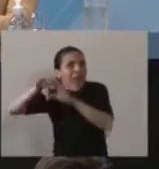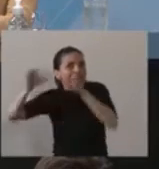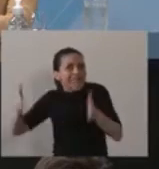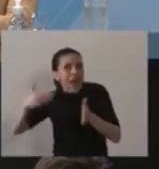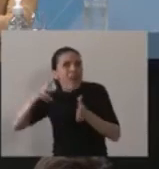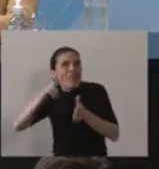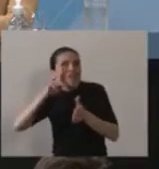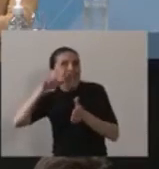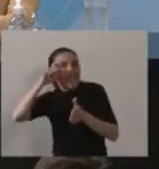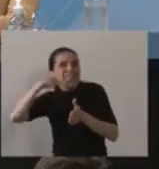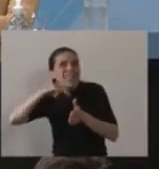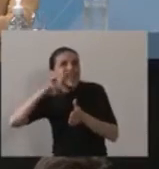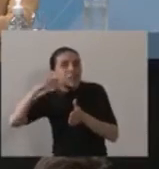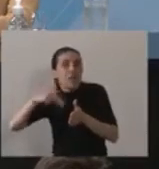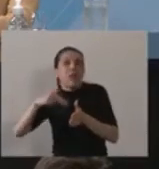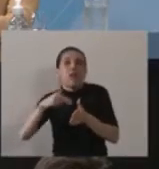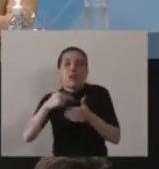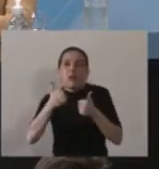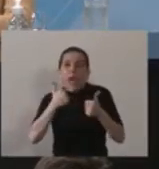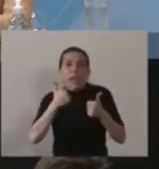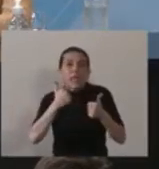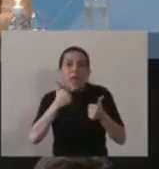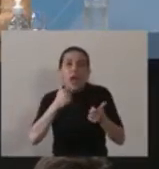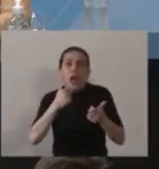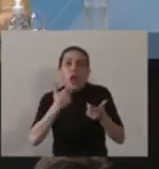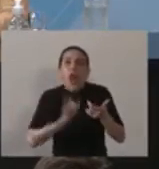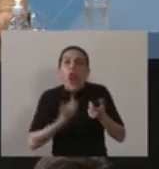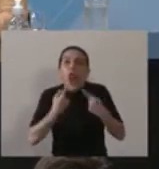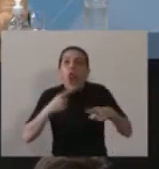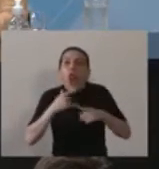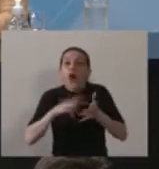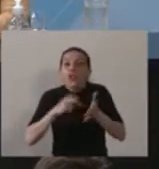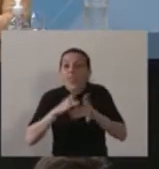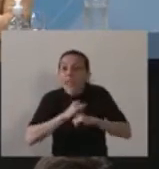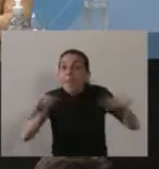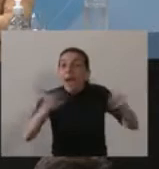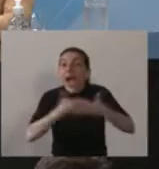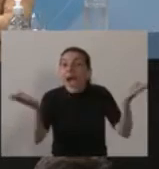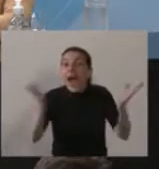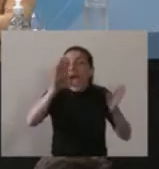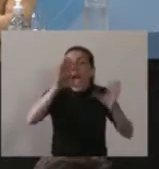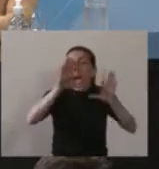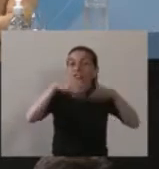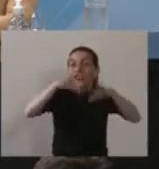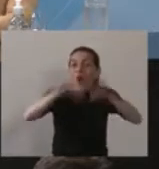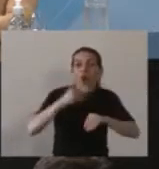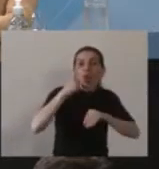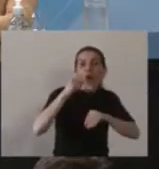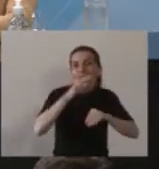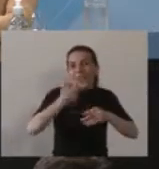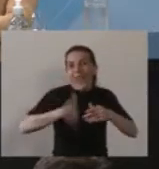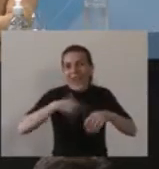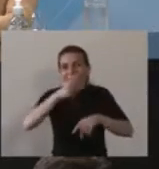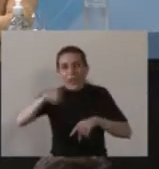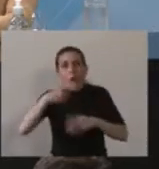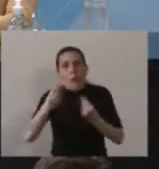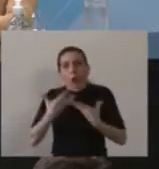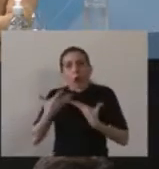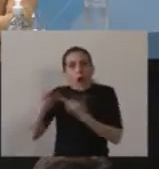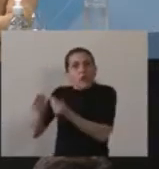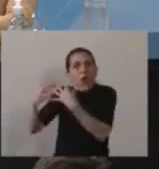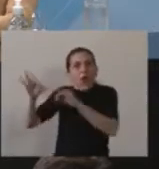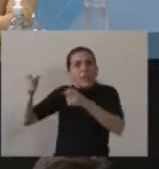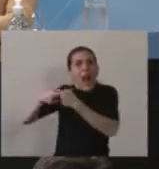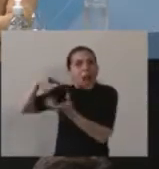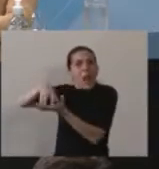creo que es una excelente noticia para todos los argentinos y argentinas la decisión de poder rescatar esta empresa que